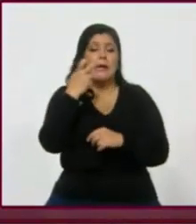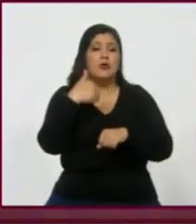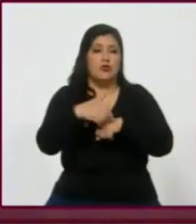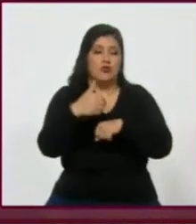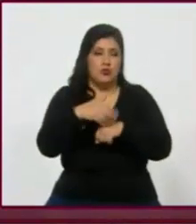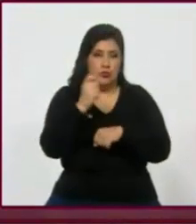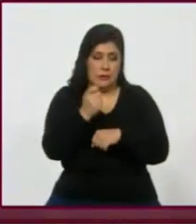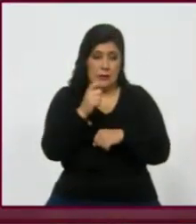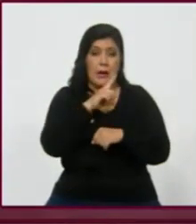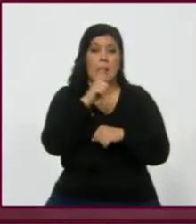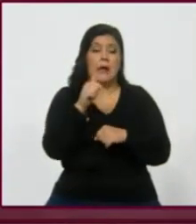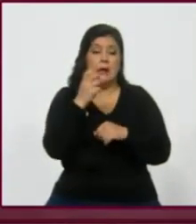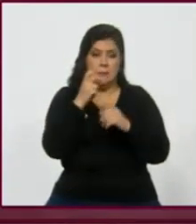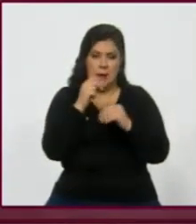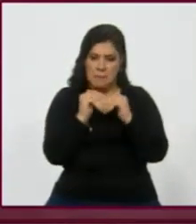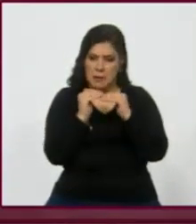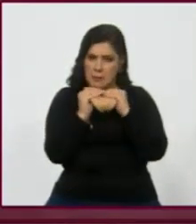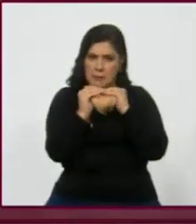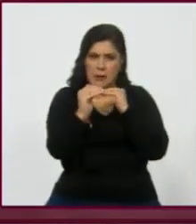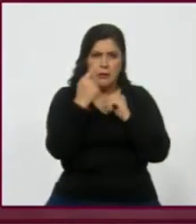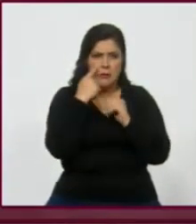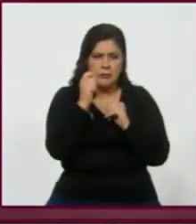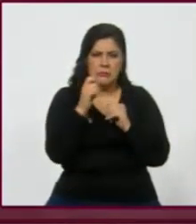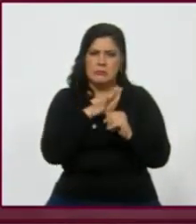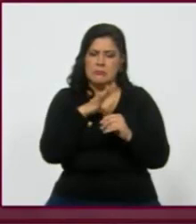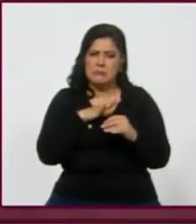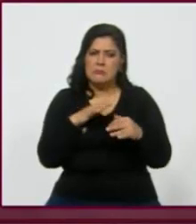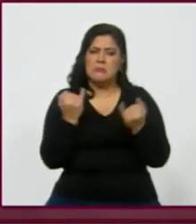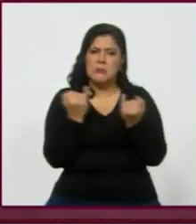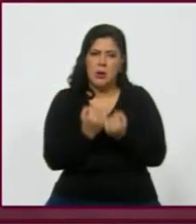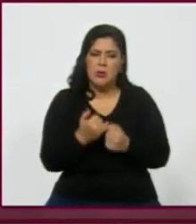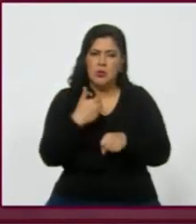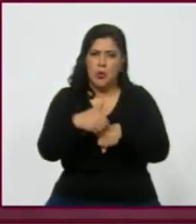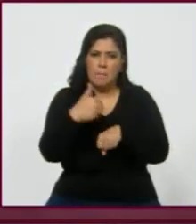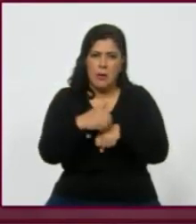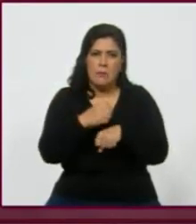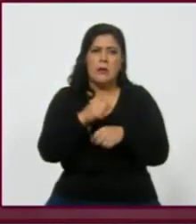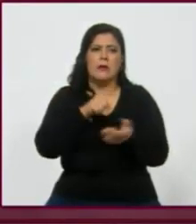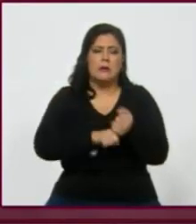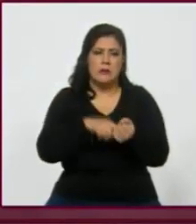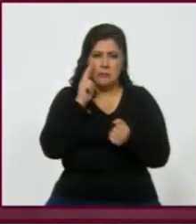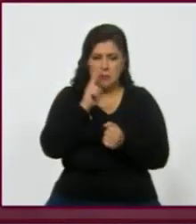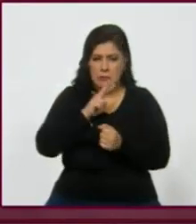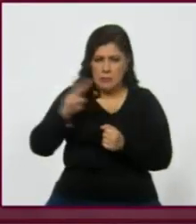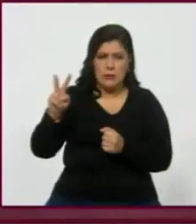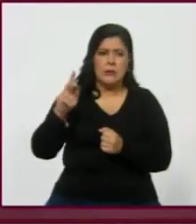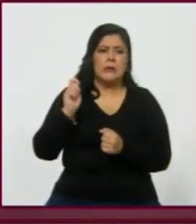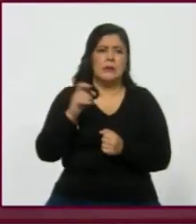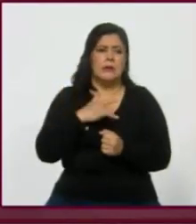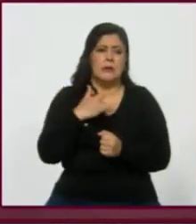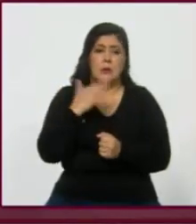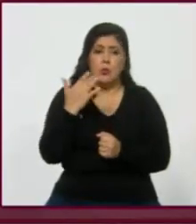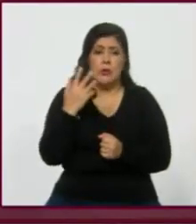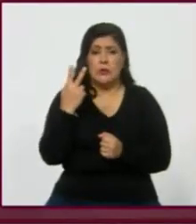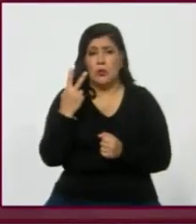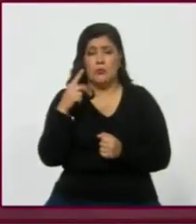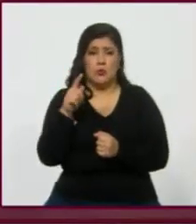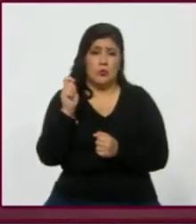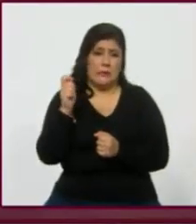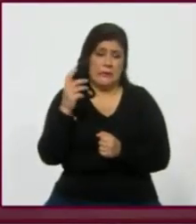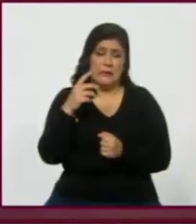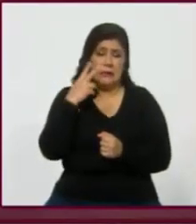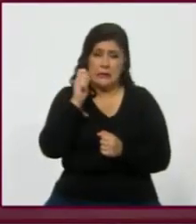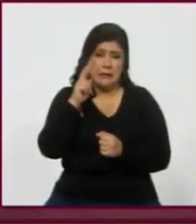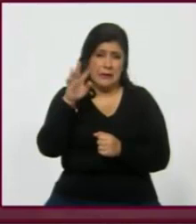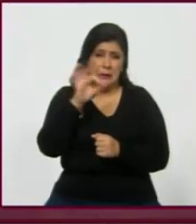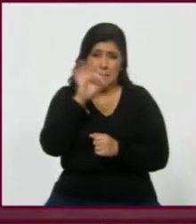ves ese nivel de consistencia, este número, digamos, haberle dado el 53%, no hay contradicción. No, no hay.